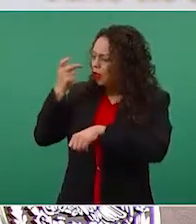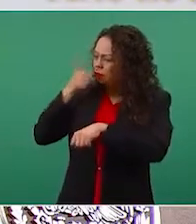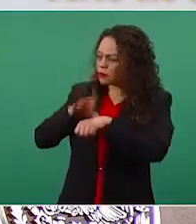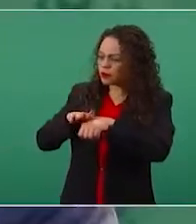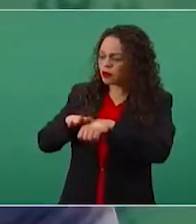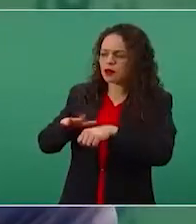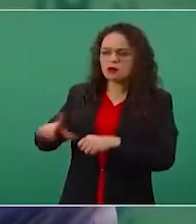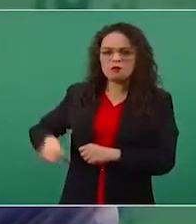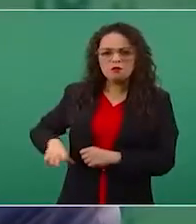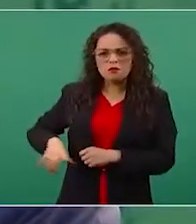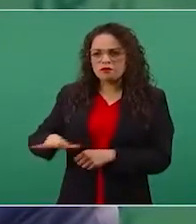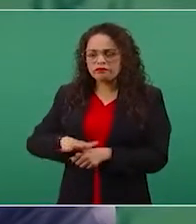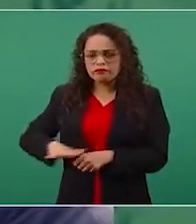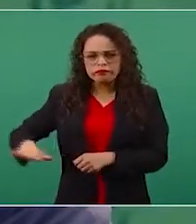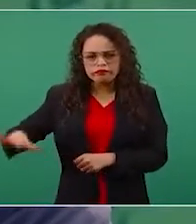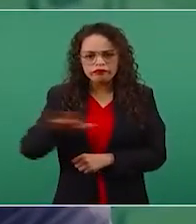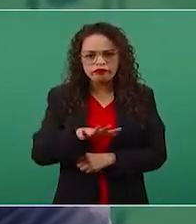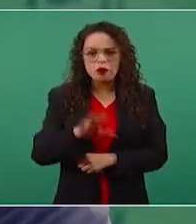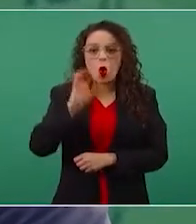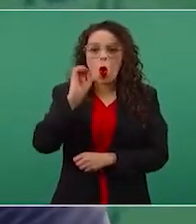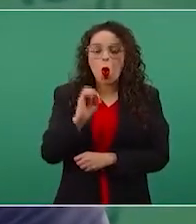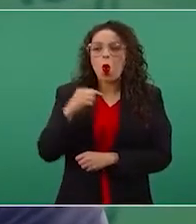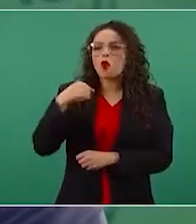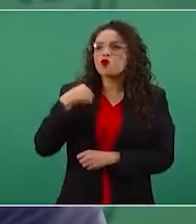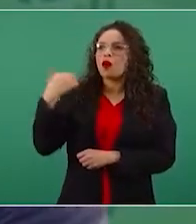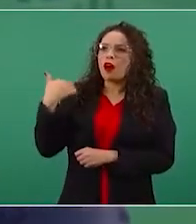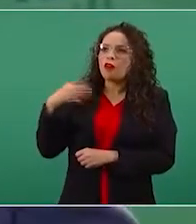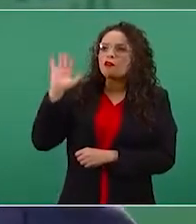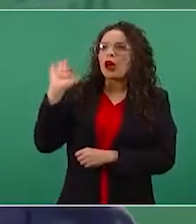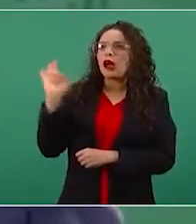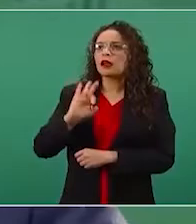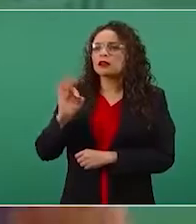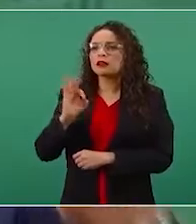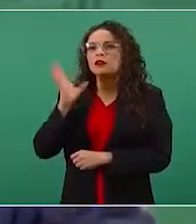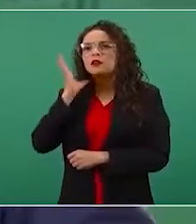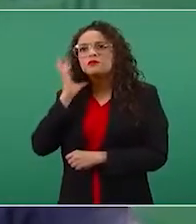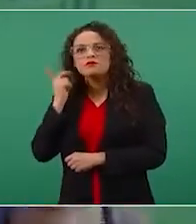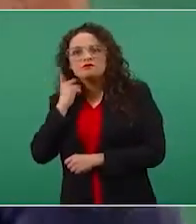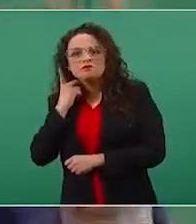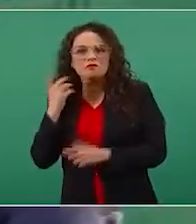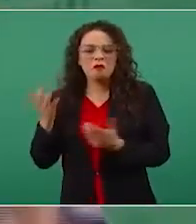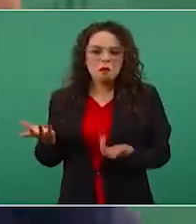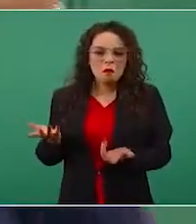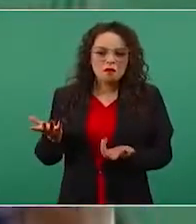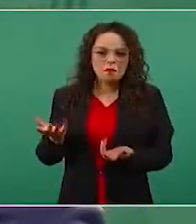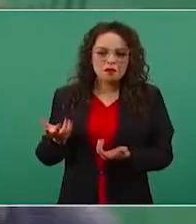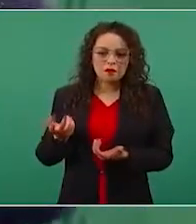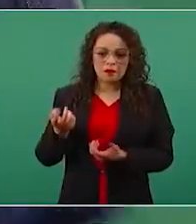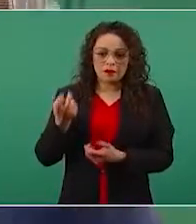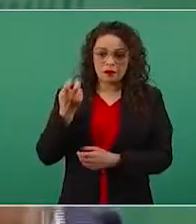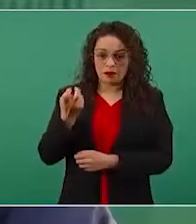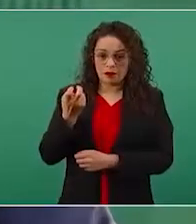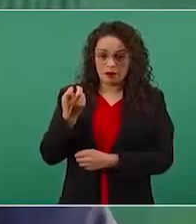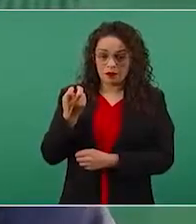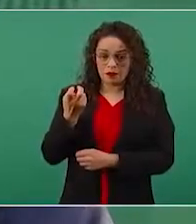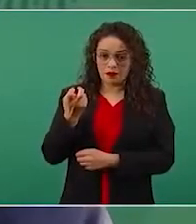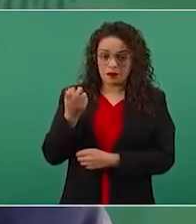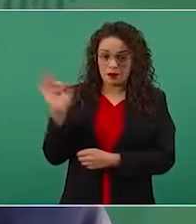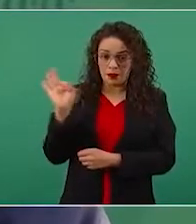político, legislador, si no viniera del movimiento